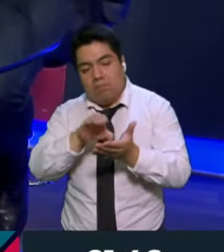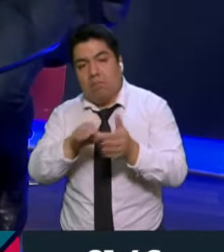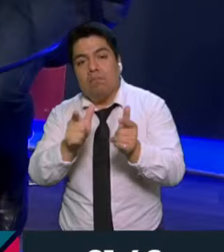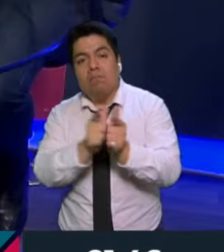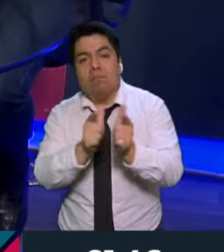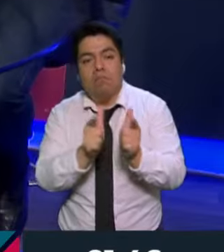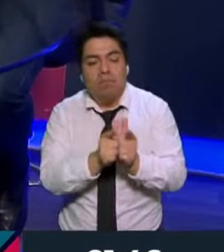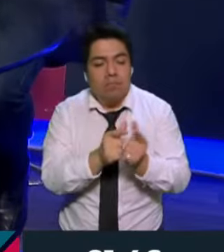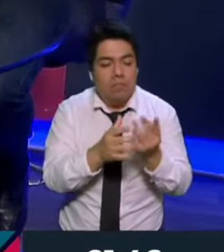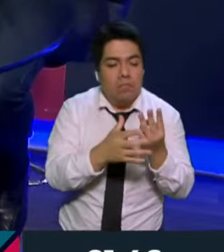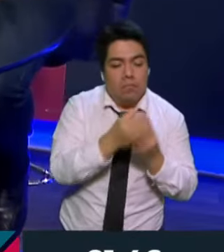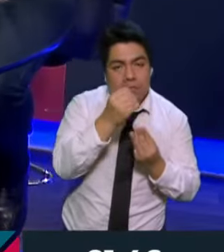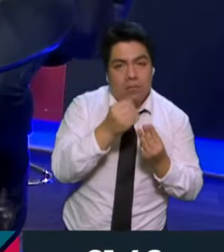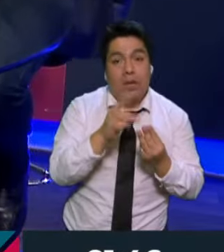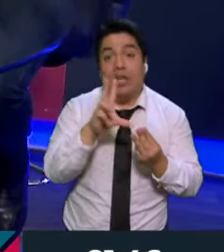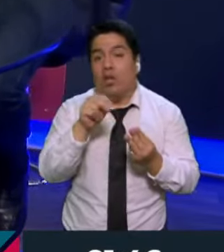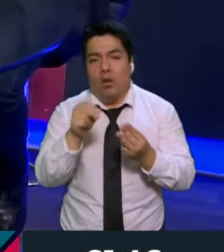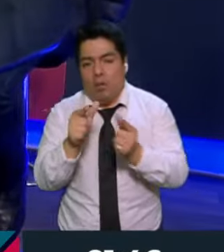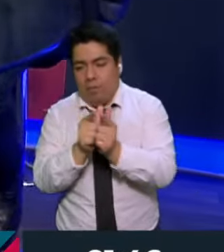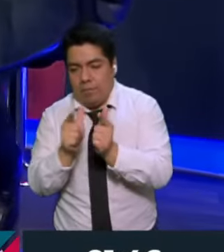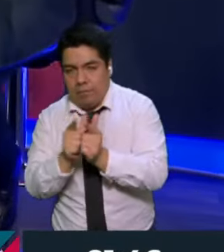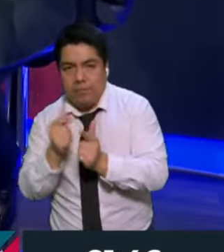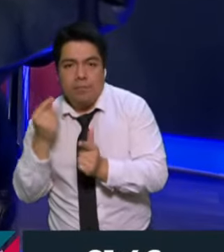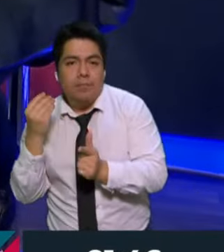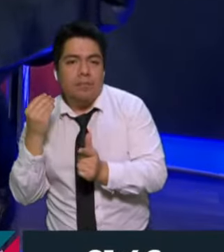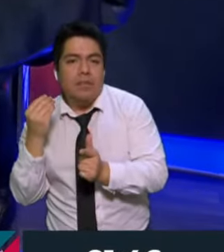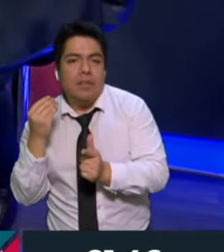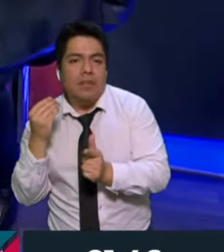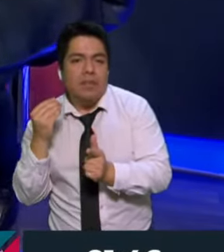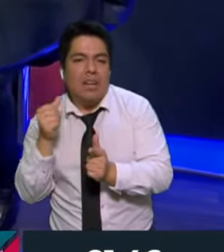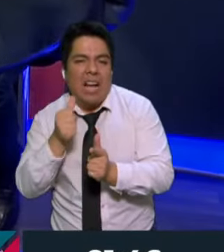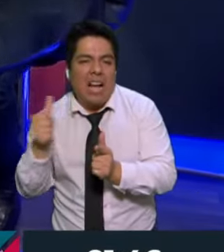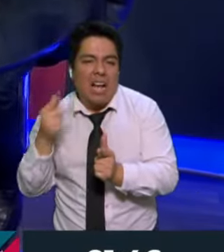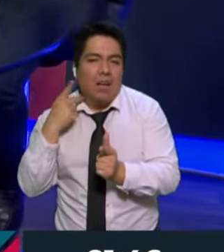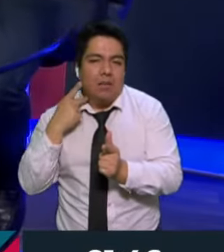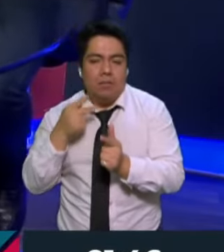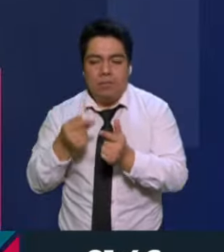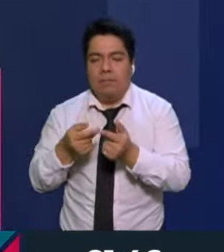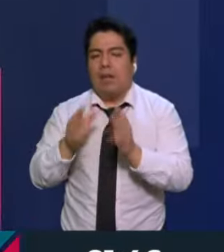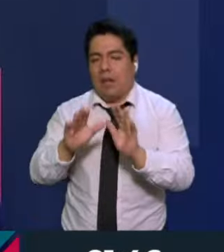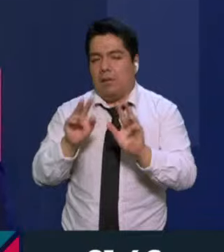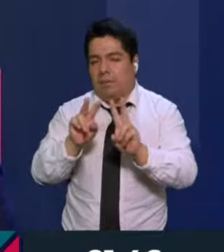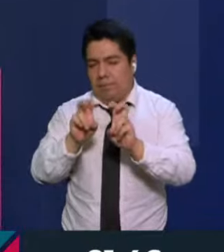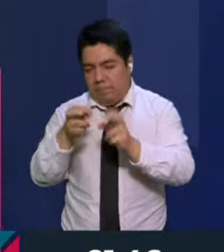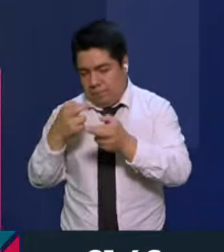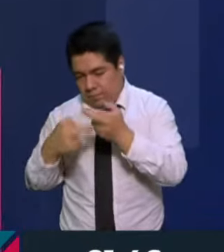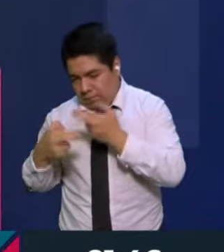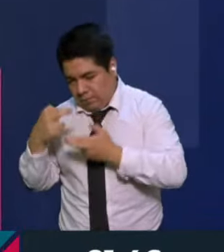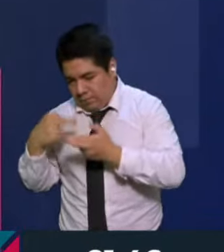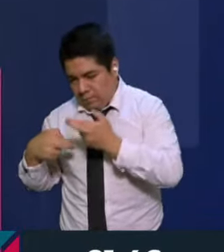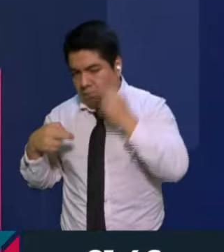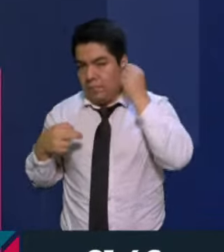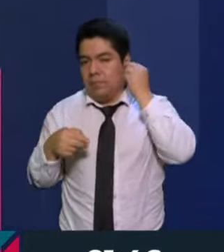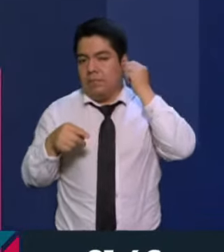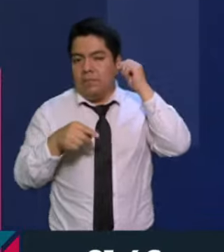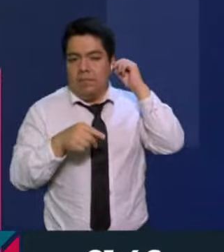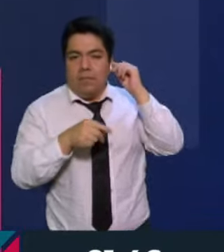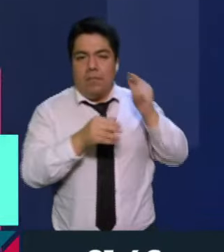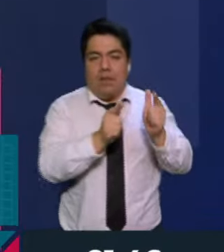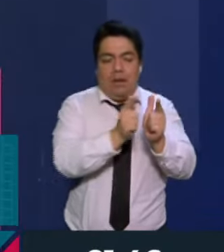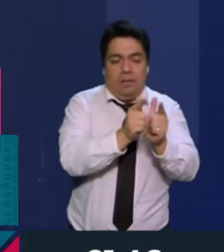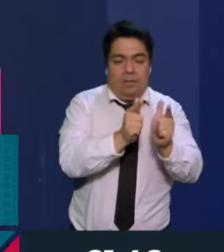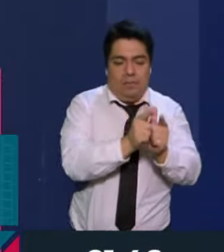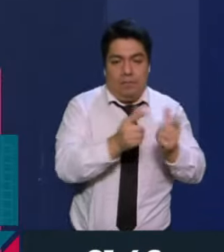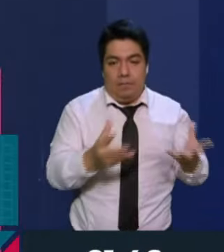y no por partido? Sí. A ver, regresemos al tema. Ellos fueron en coalición, ¿no?